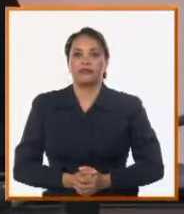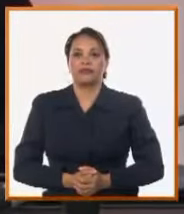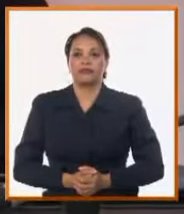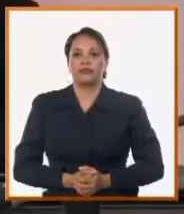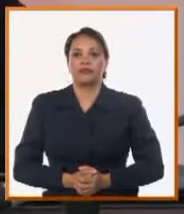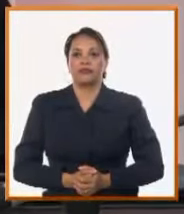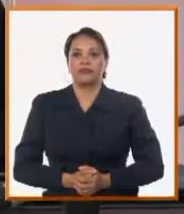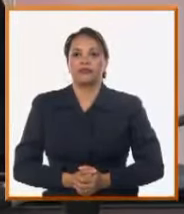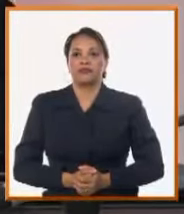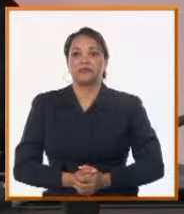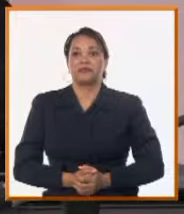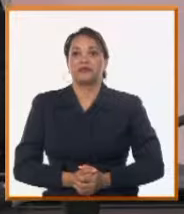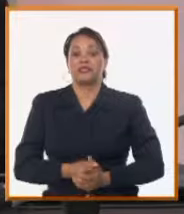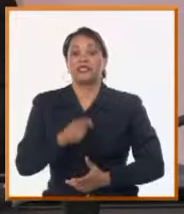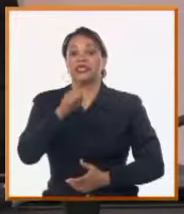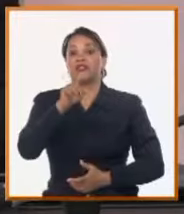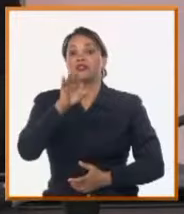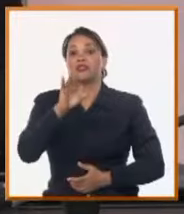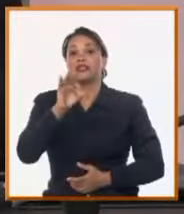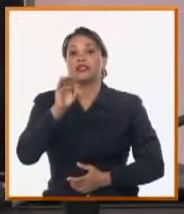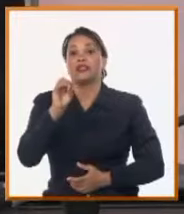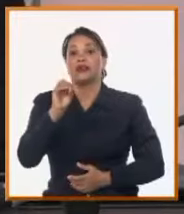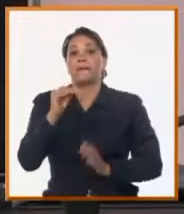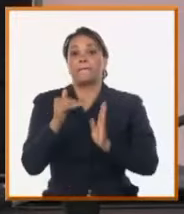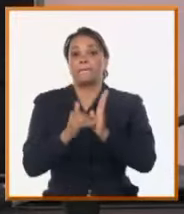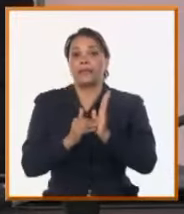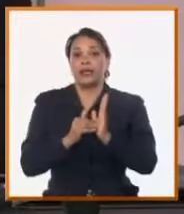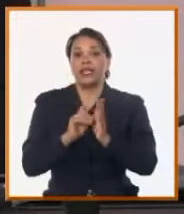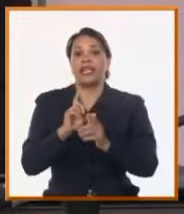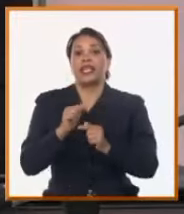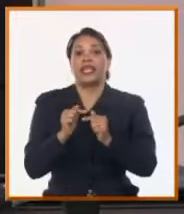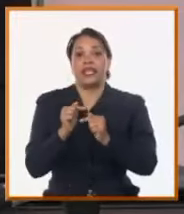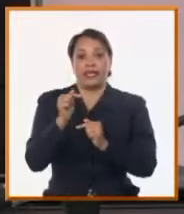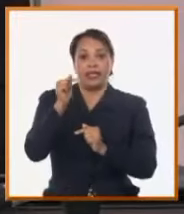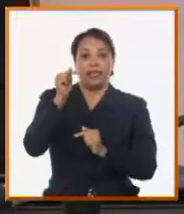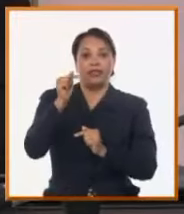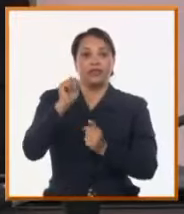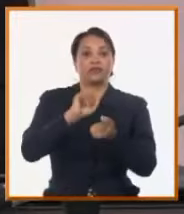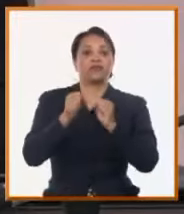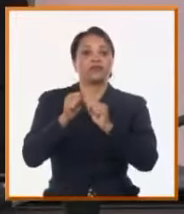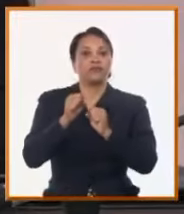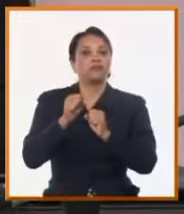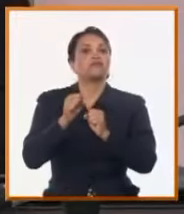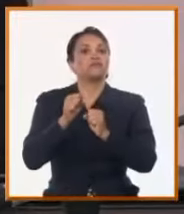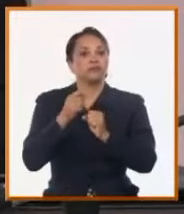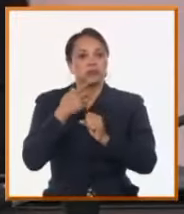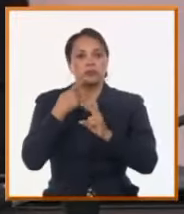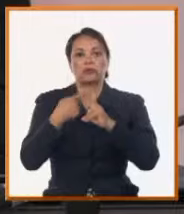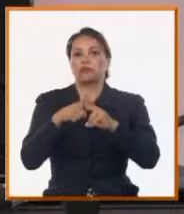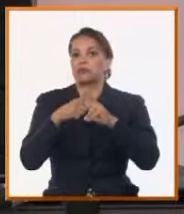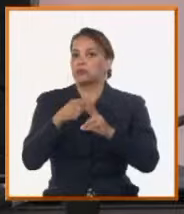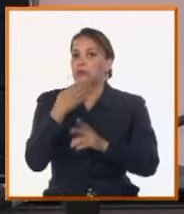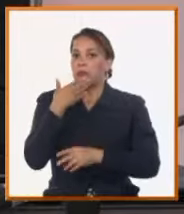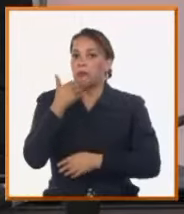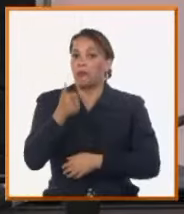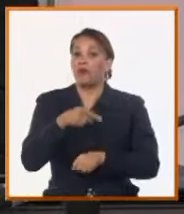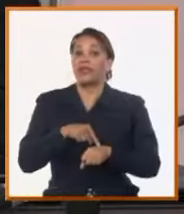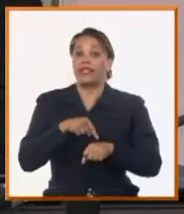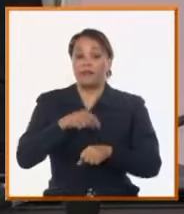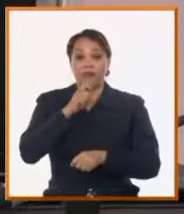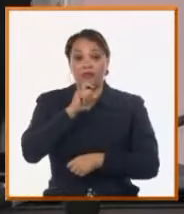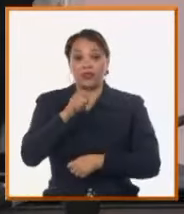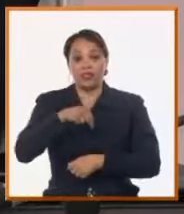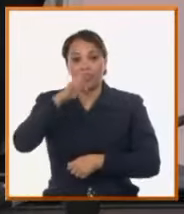Bueno, se dice rápido, 180 mil litros de combustible ahorrado, eso sin duda es una solución para estos tiempos que estamos viviendo